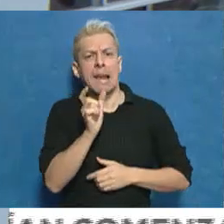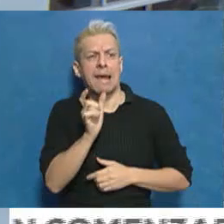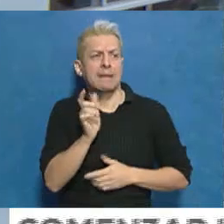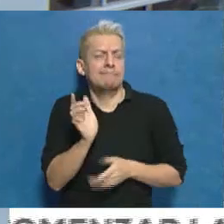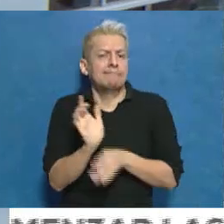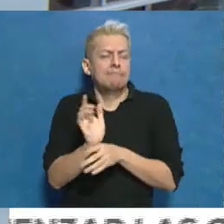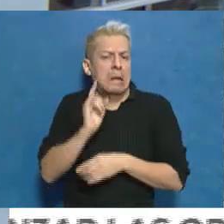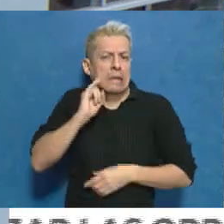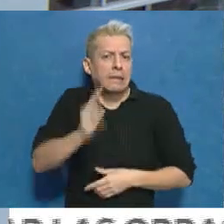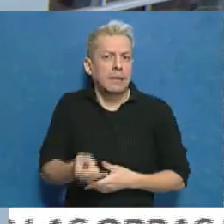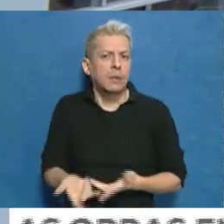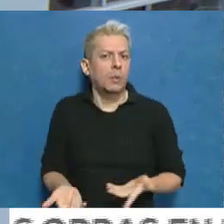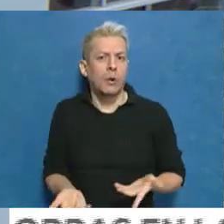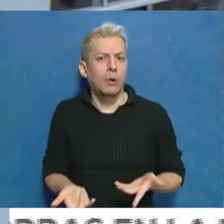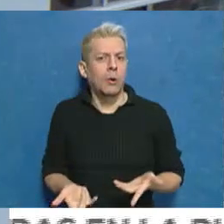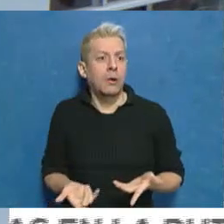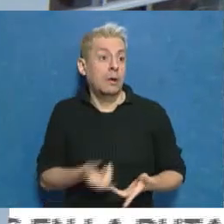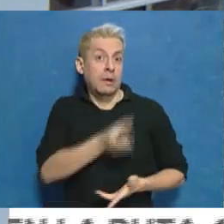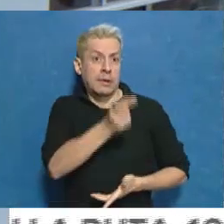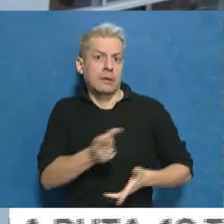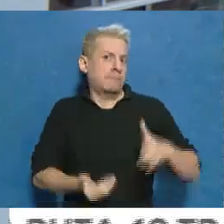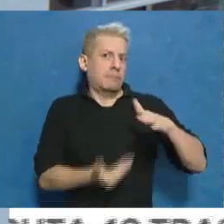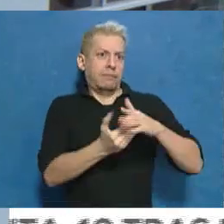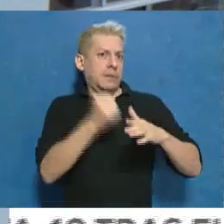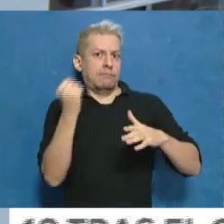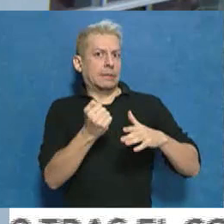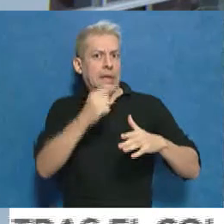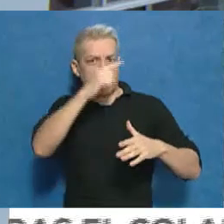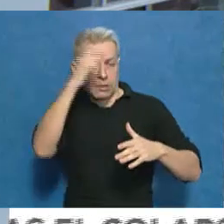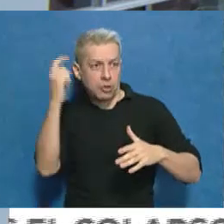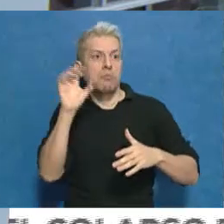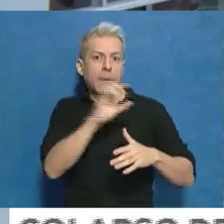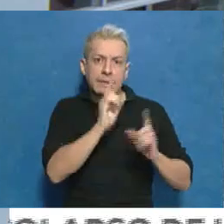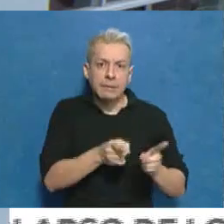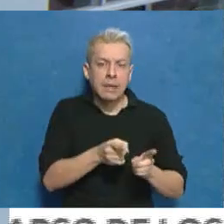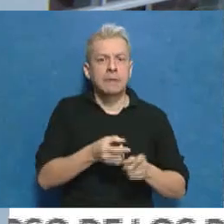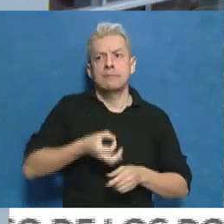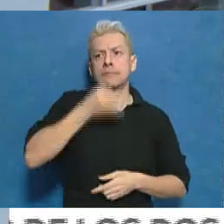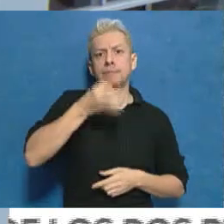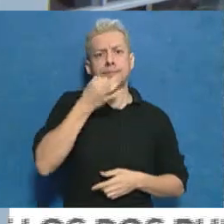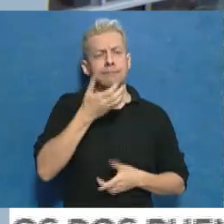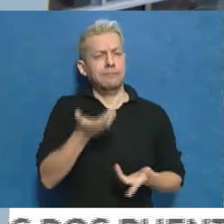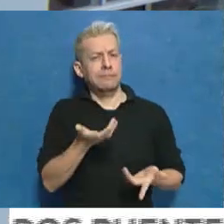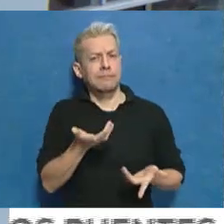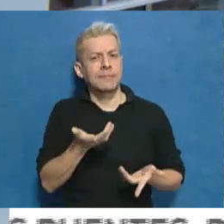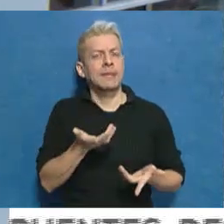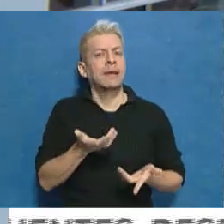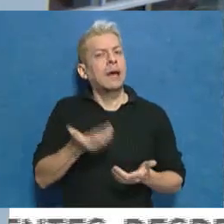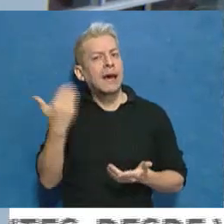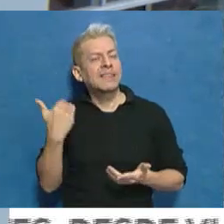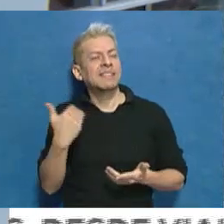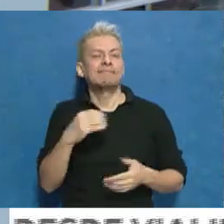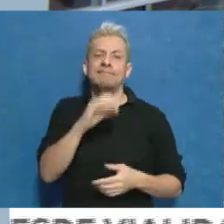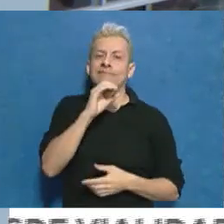lo ridículo, dichas por altos funcionarios de la Nación y las distintas provincias, que, bueno, al principio parecían